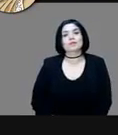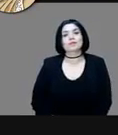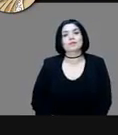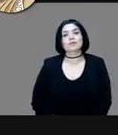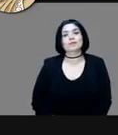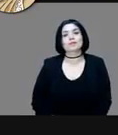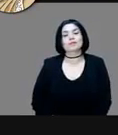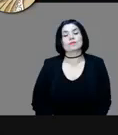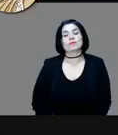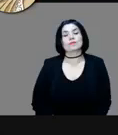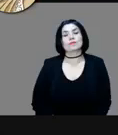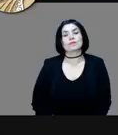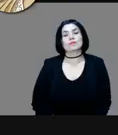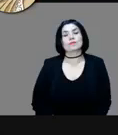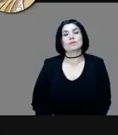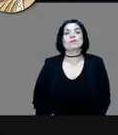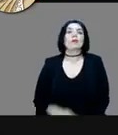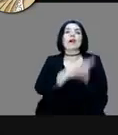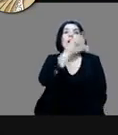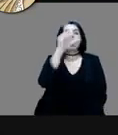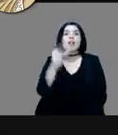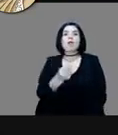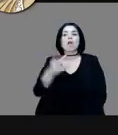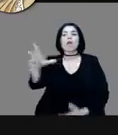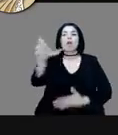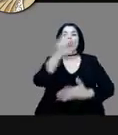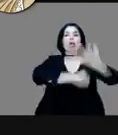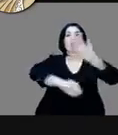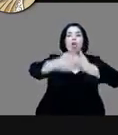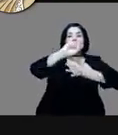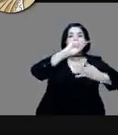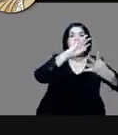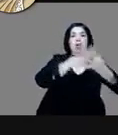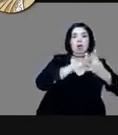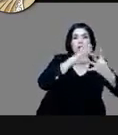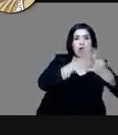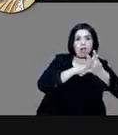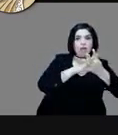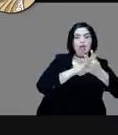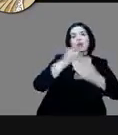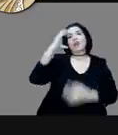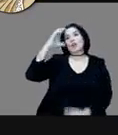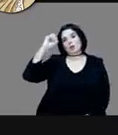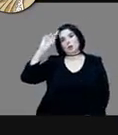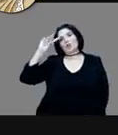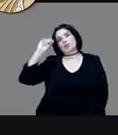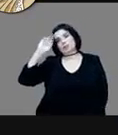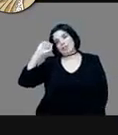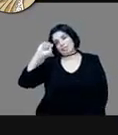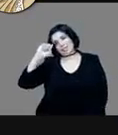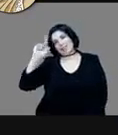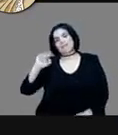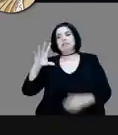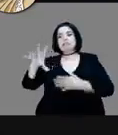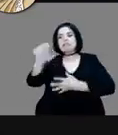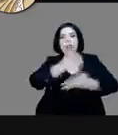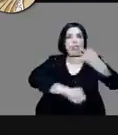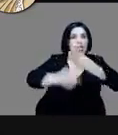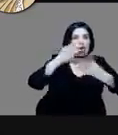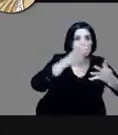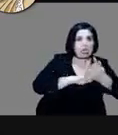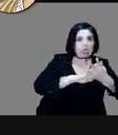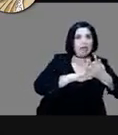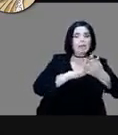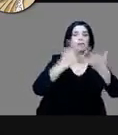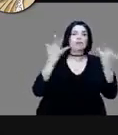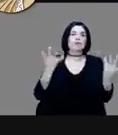es hecho prisionero por Cortés, ahí mismo, en el Palacio de